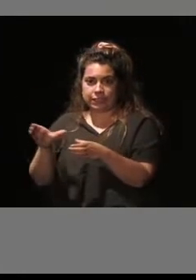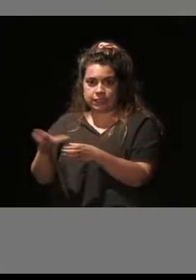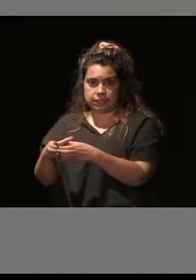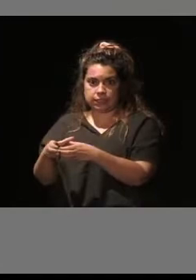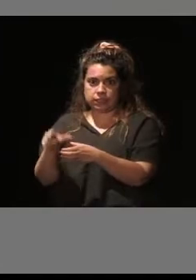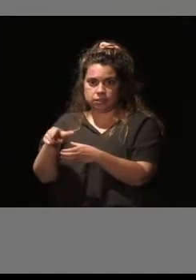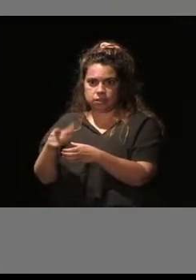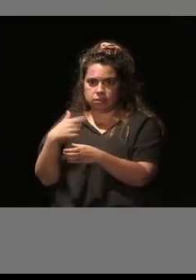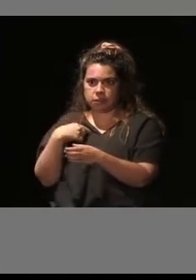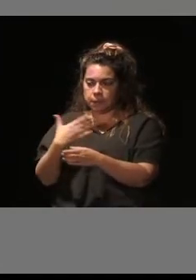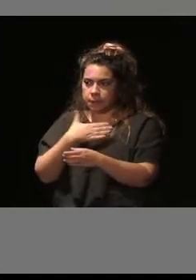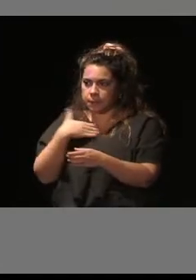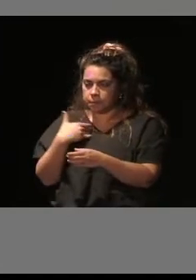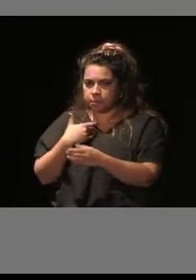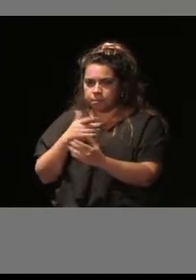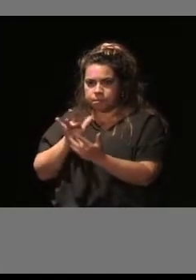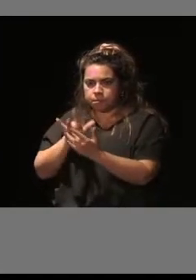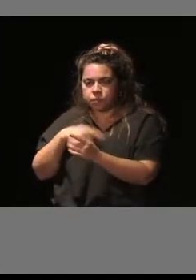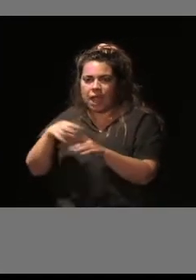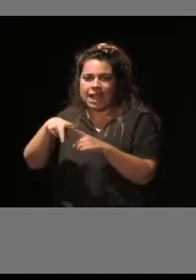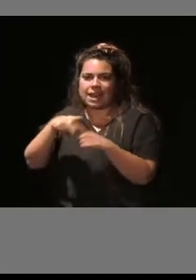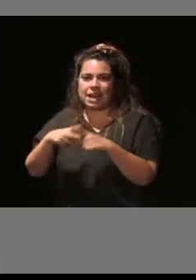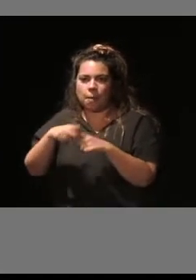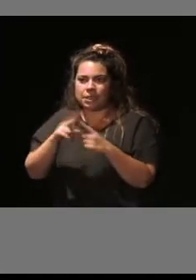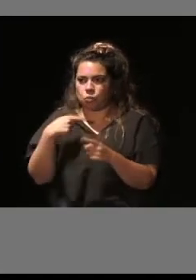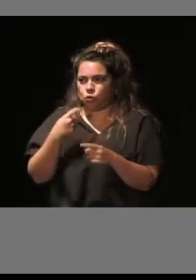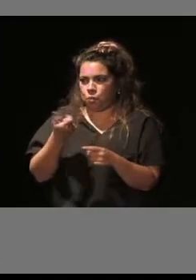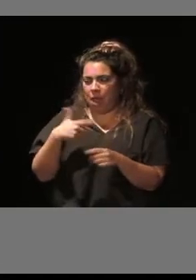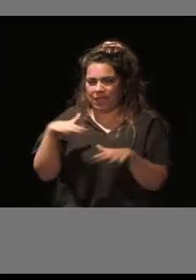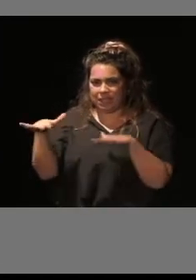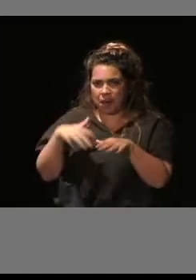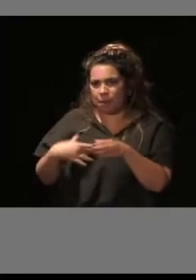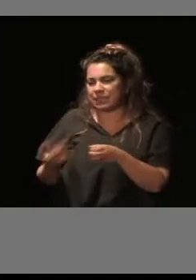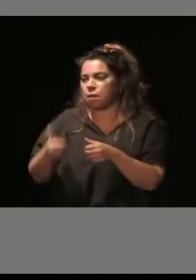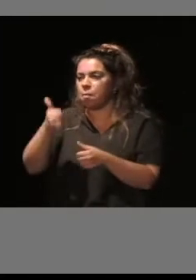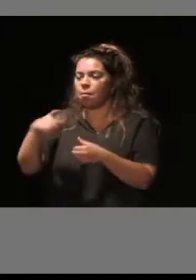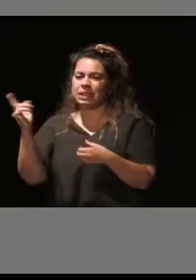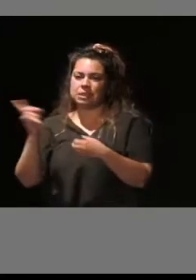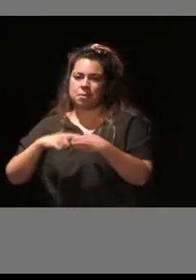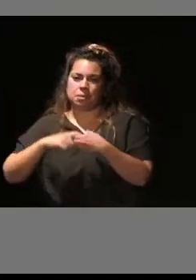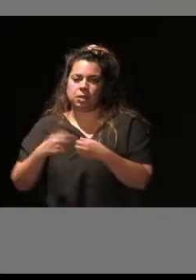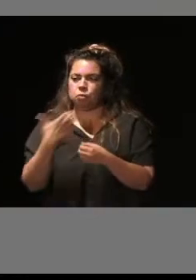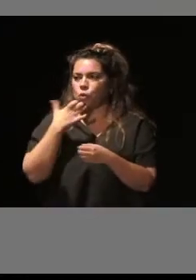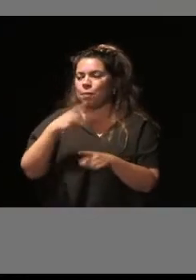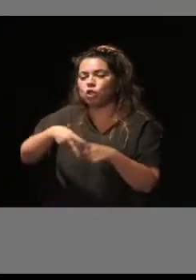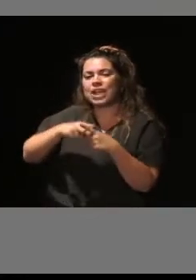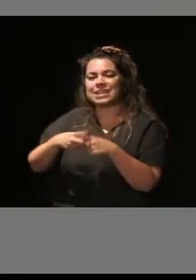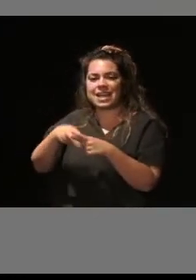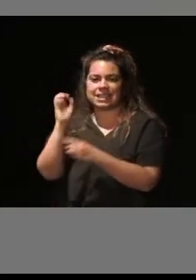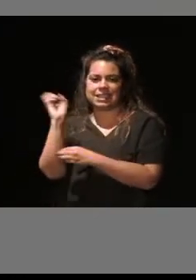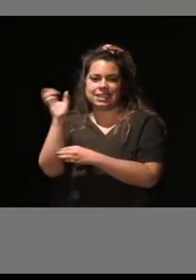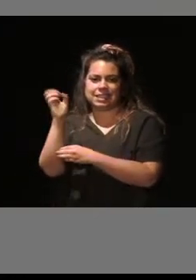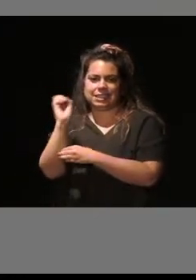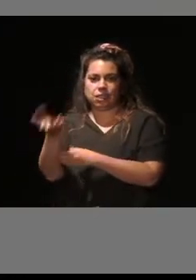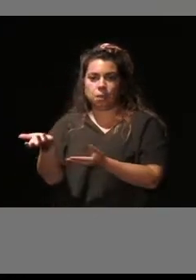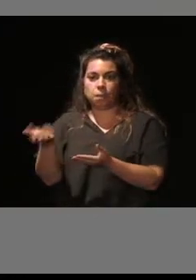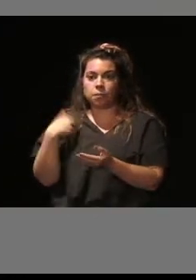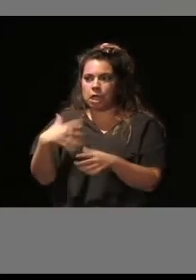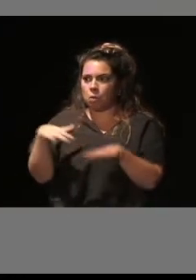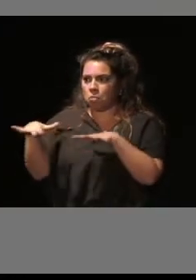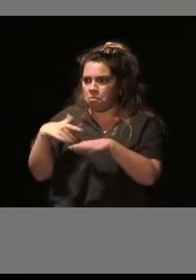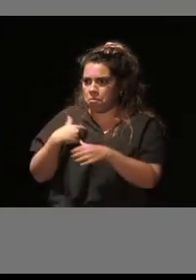llegar a ellos mediante herramientas, pues mucho más dinámicas, más participativas, mediante talleres, ¿no?, en el que la dinámica es muy